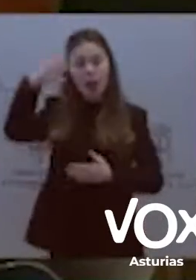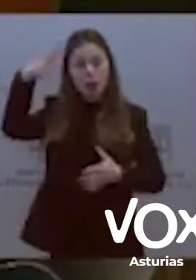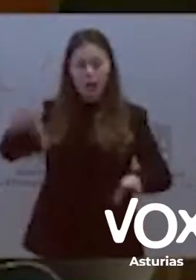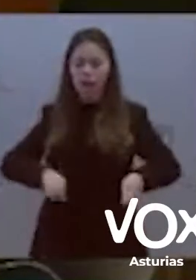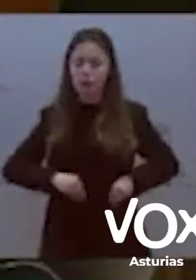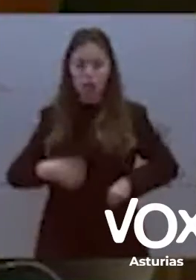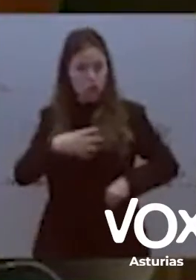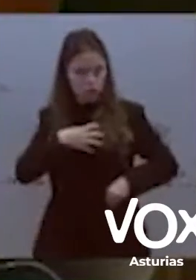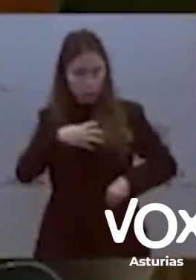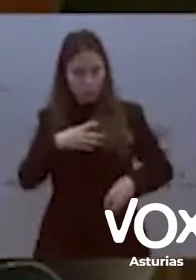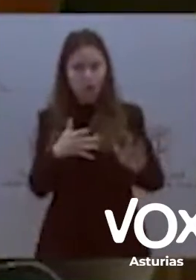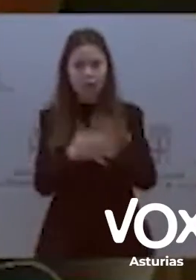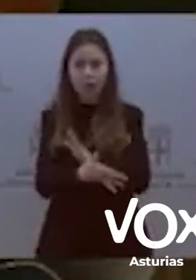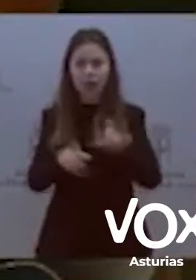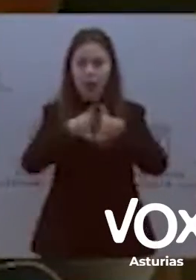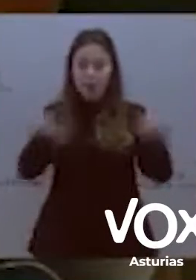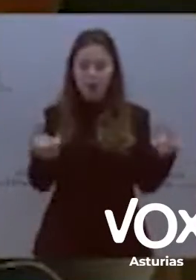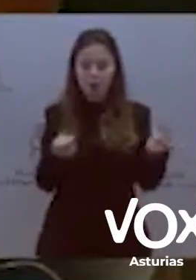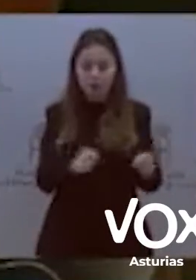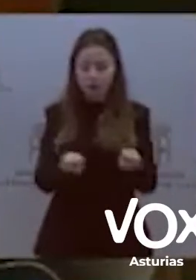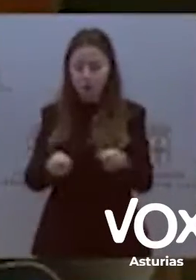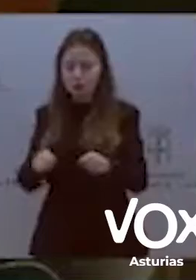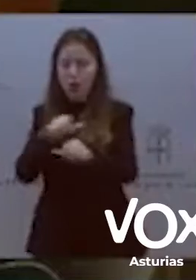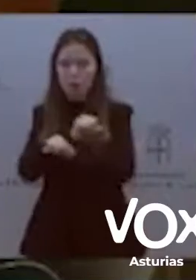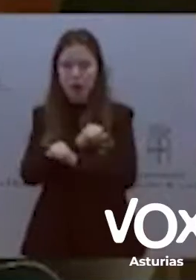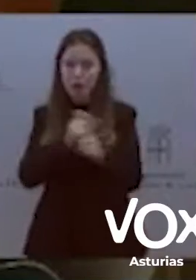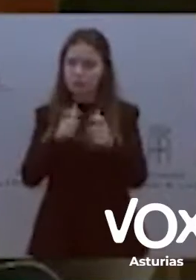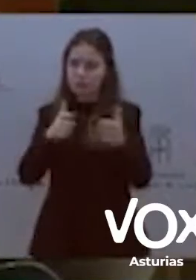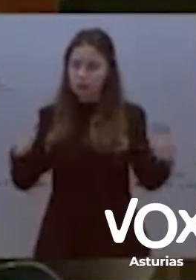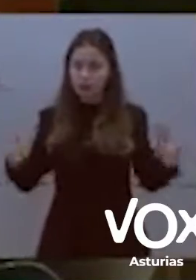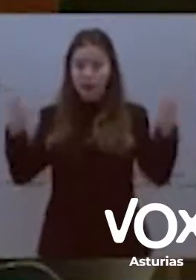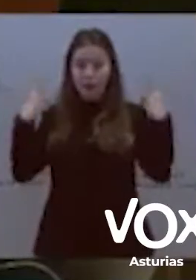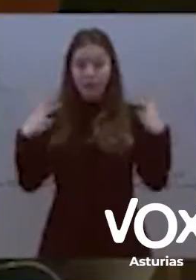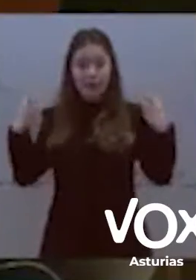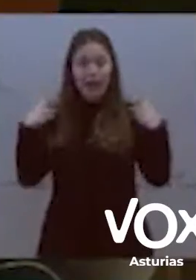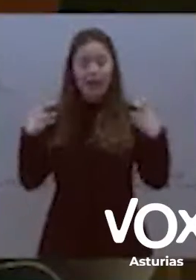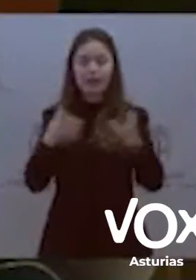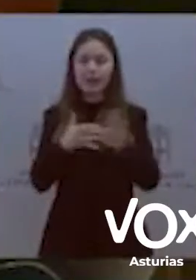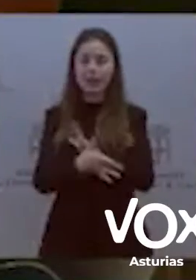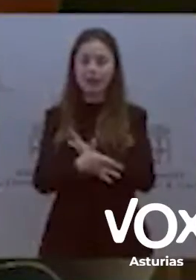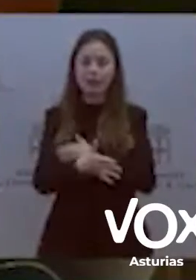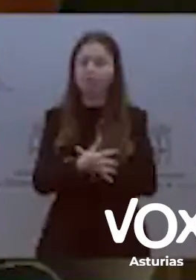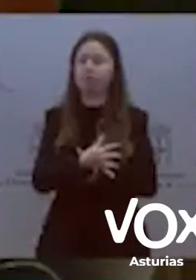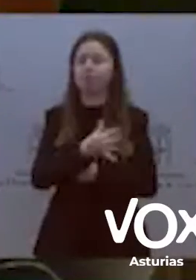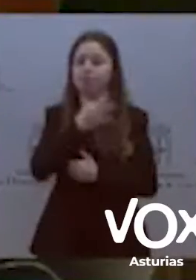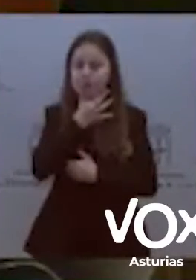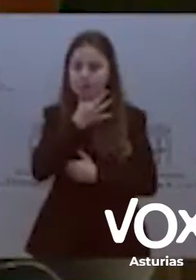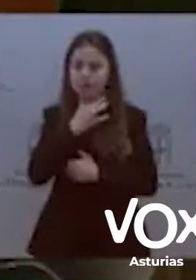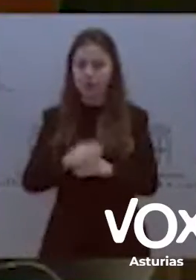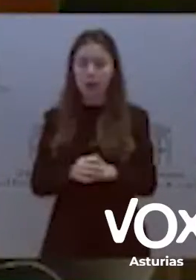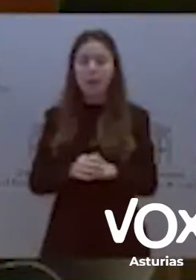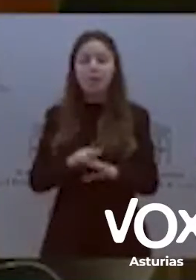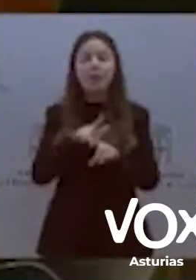empresas, que hay más paro y que nuestra fiscalidad es asfixiante. Si ya de por sí la situación económica, señoría, es